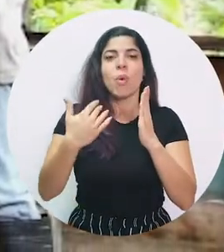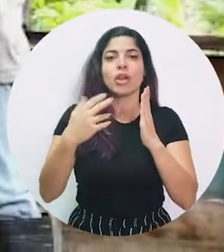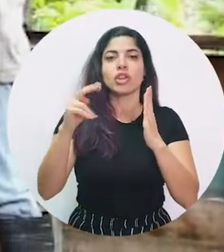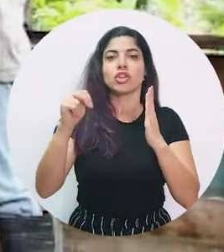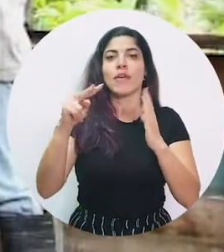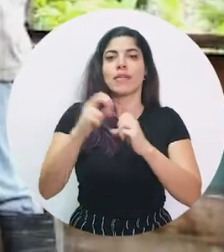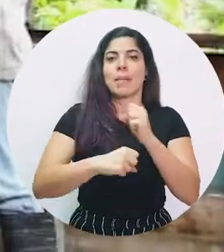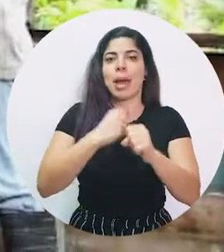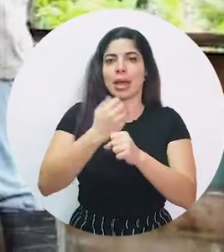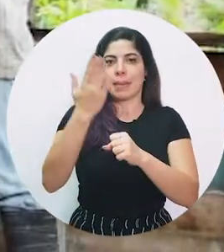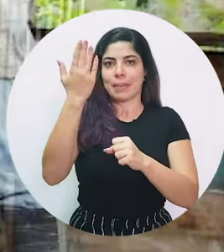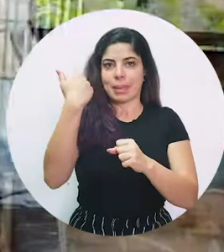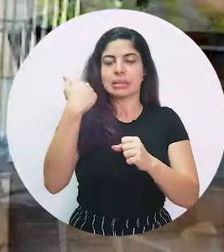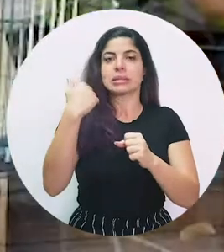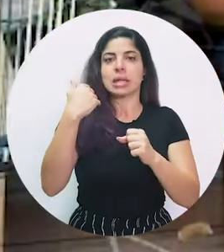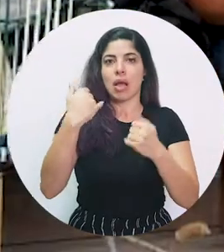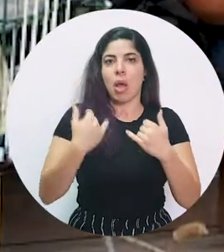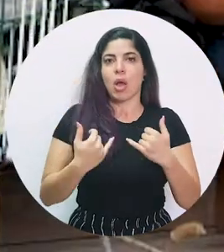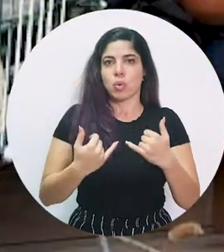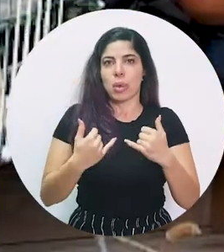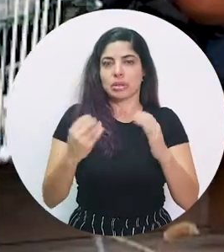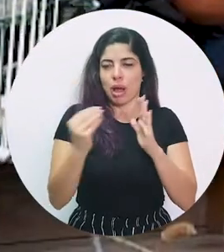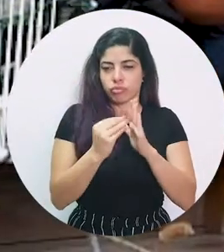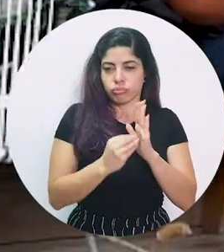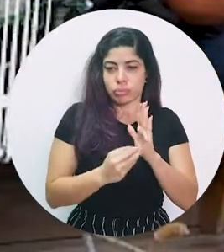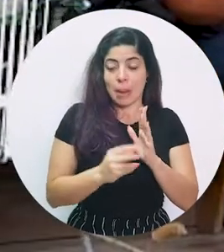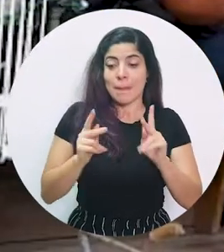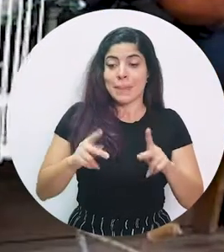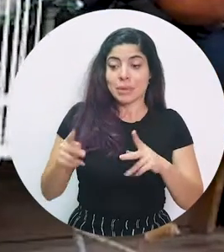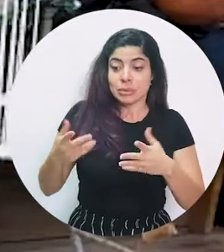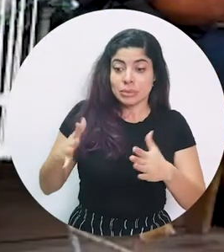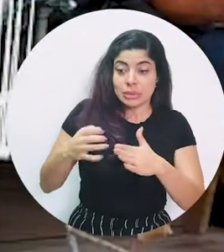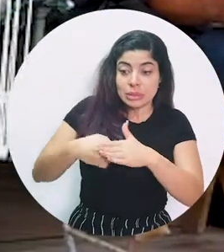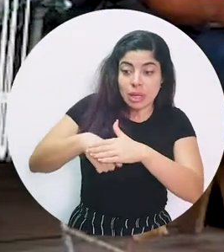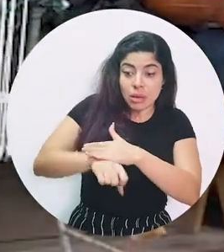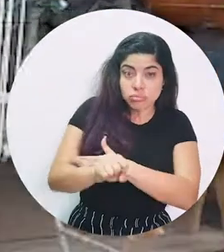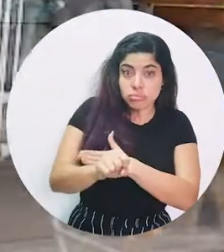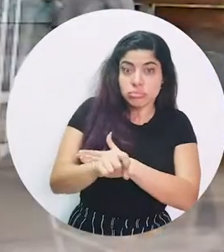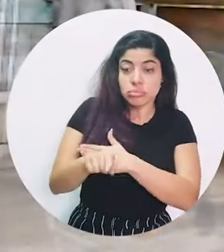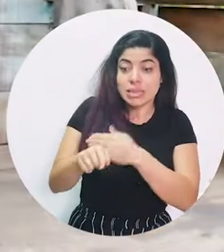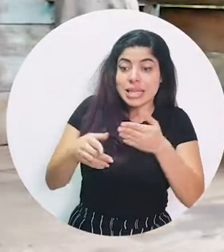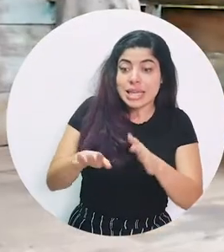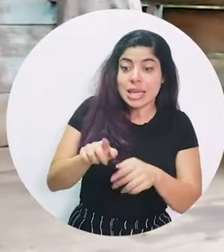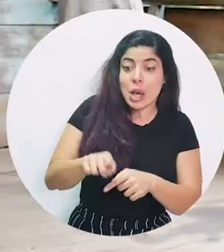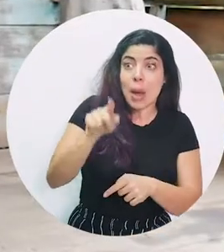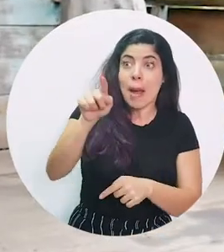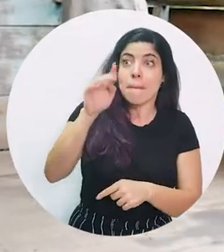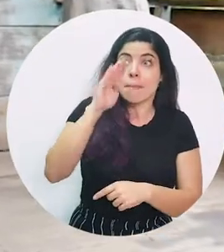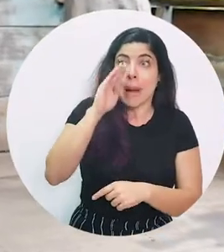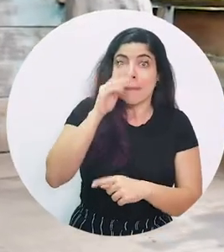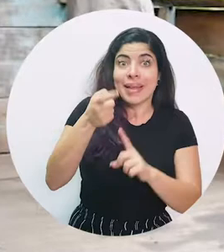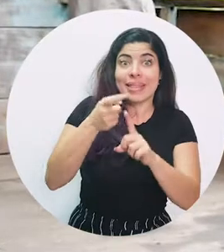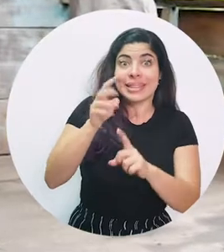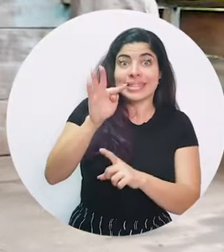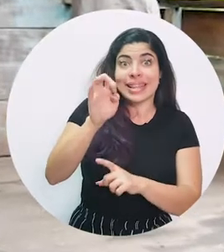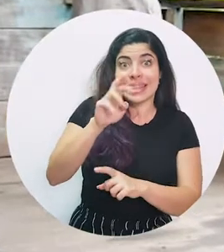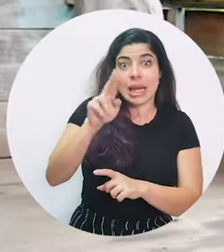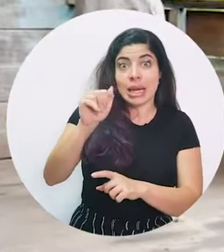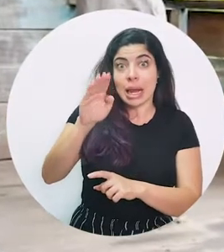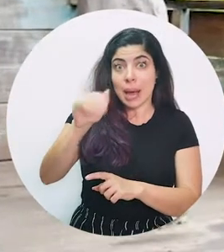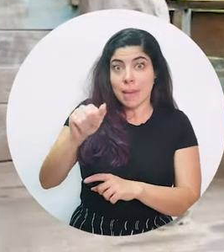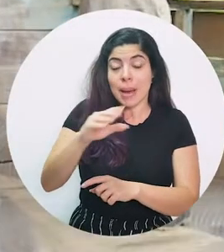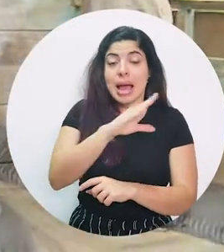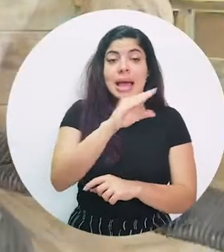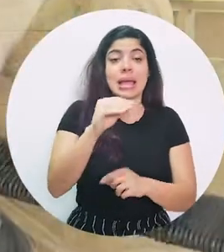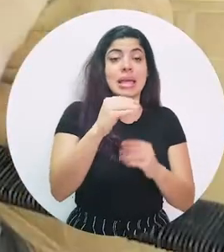incluimos personas que habían nacido hijos de madres terribas, y excluimos